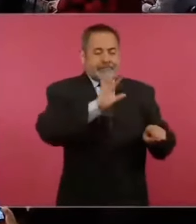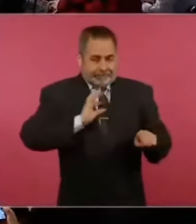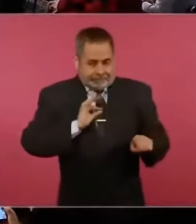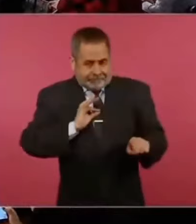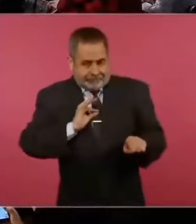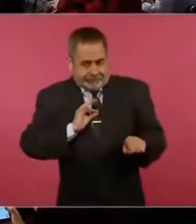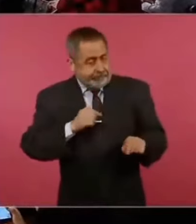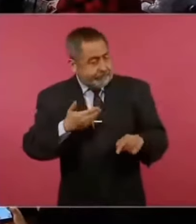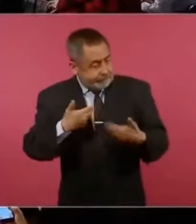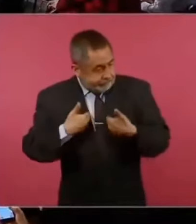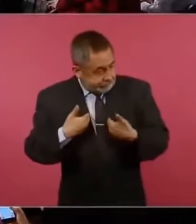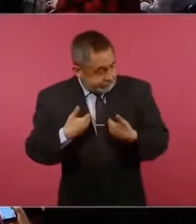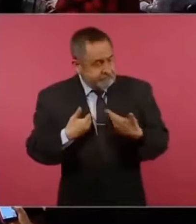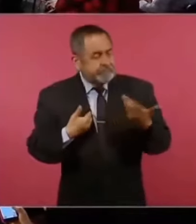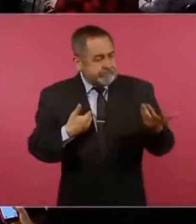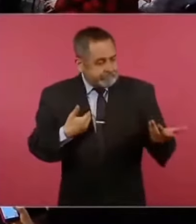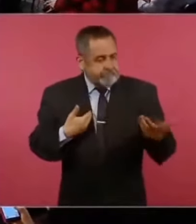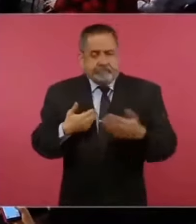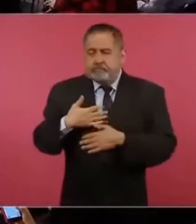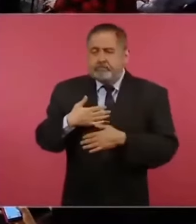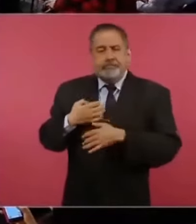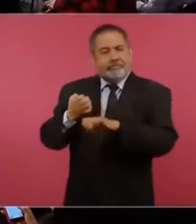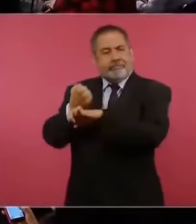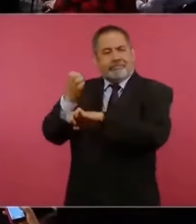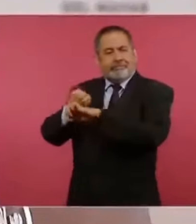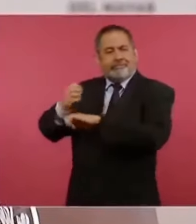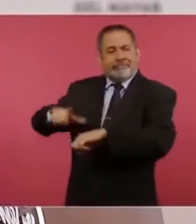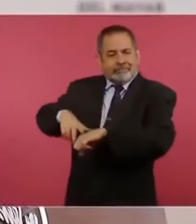y a los estados.